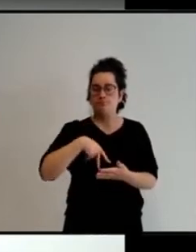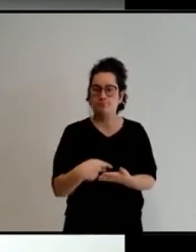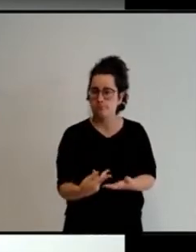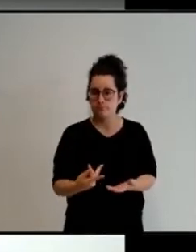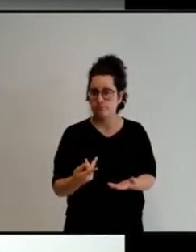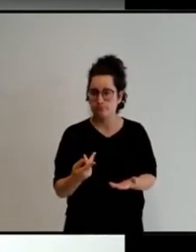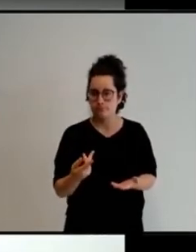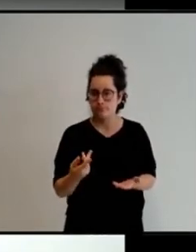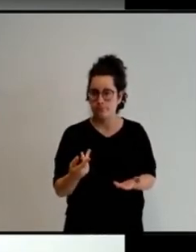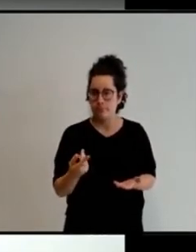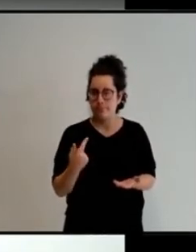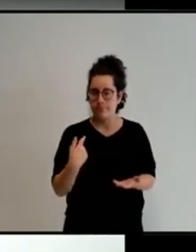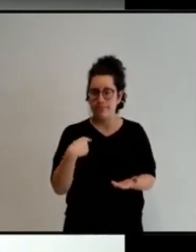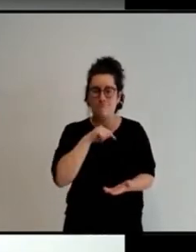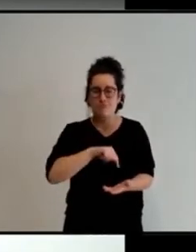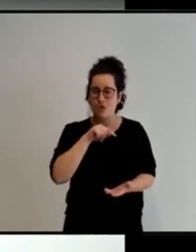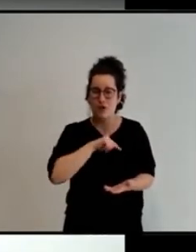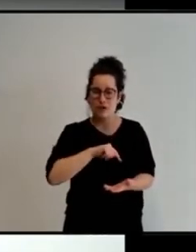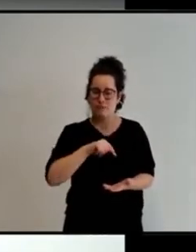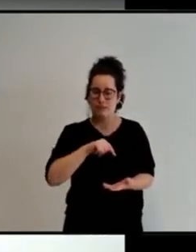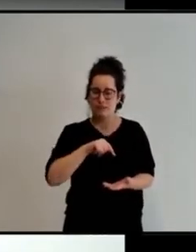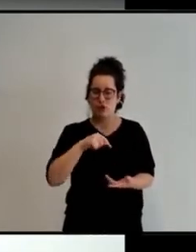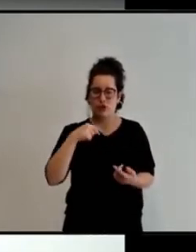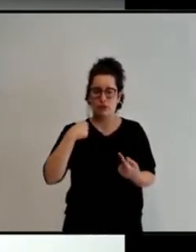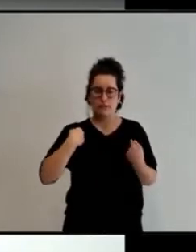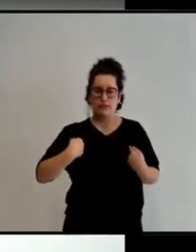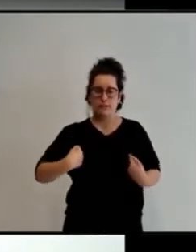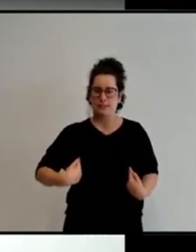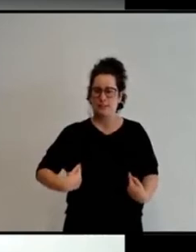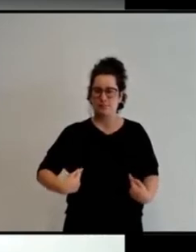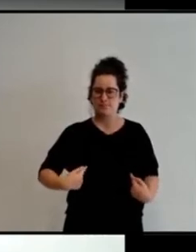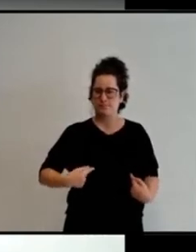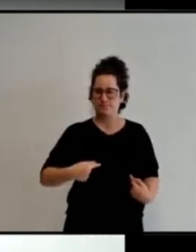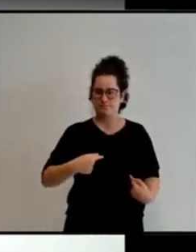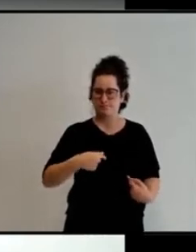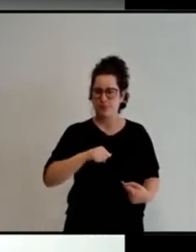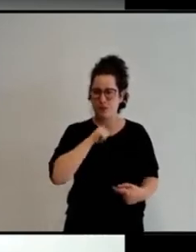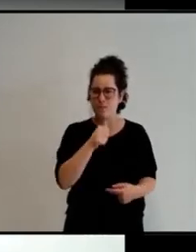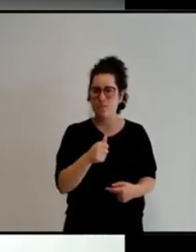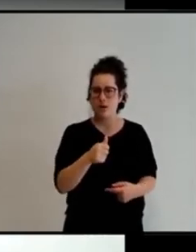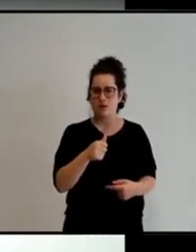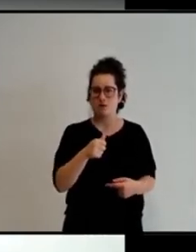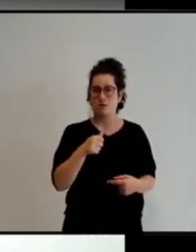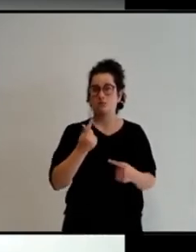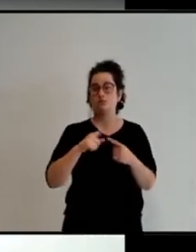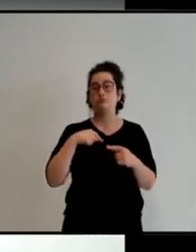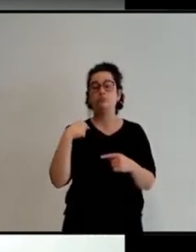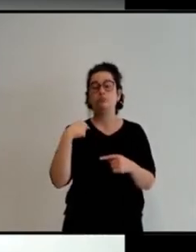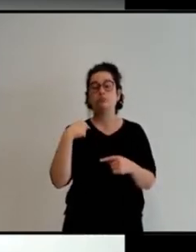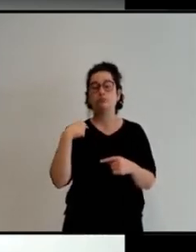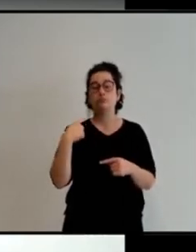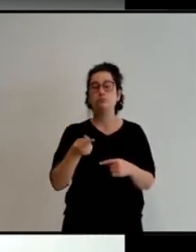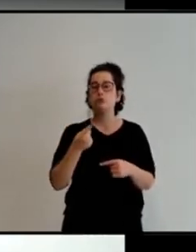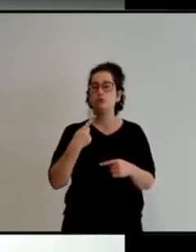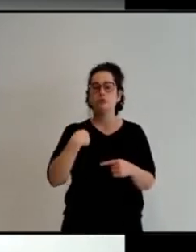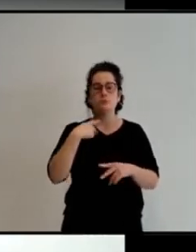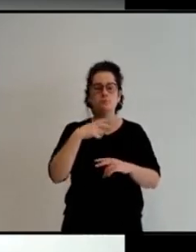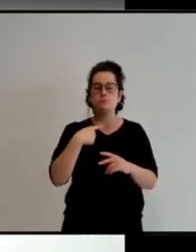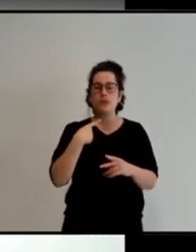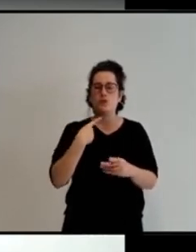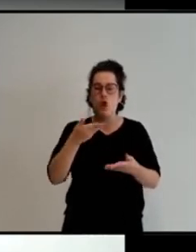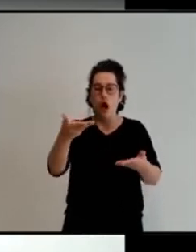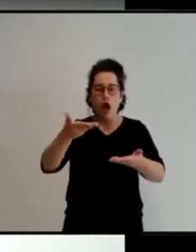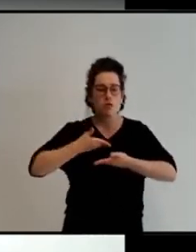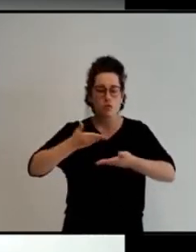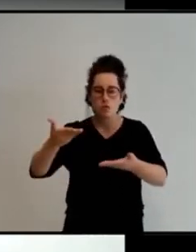mal emocionalmente salí a buscar ayuda psicológica. Y fui a buscar ese árbol